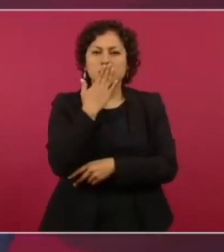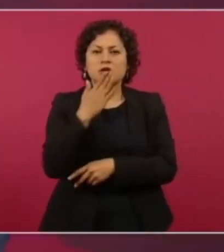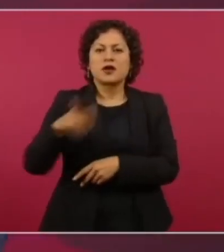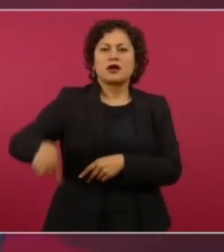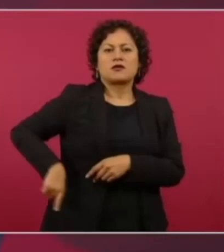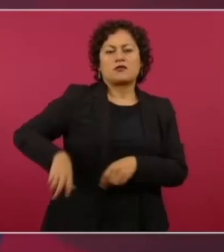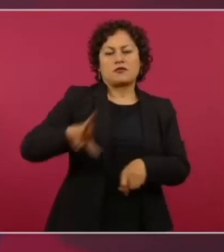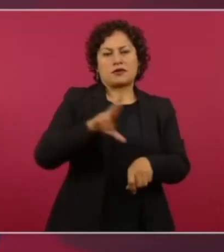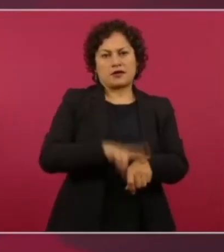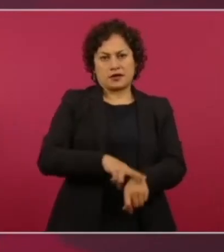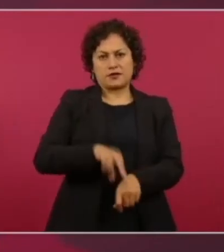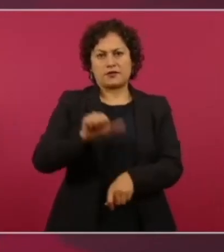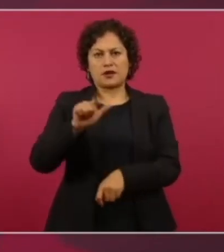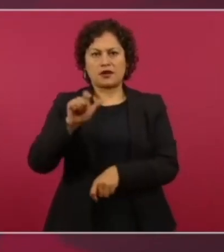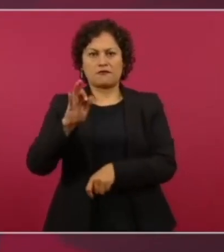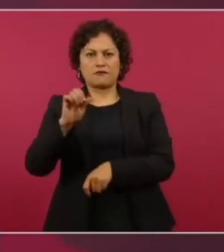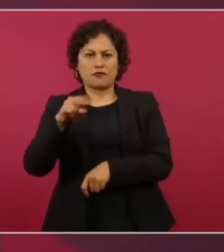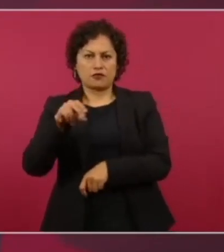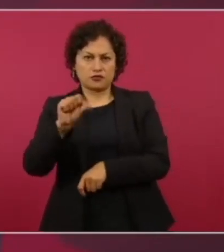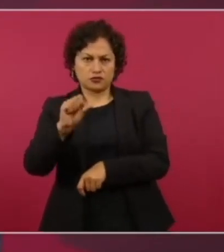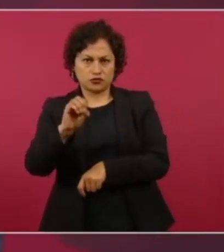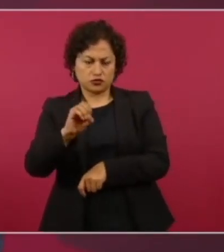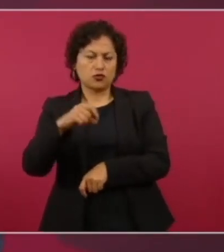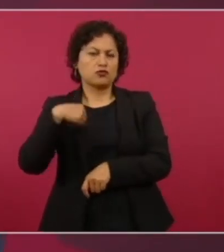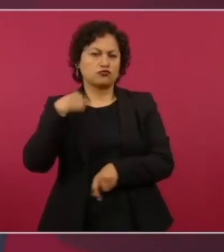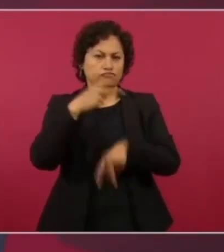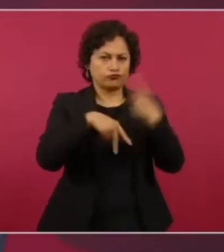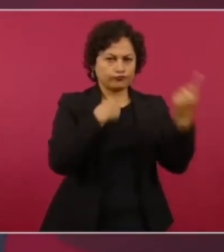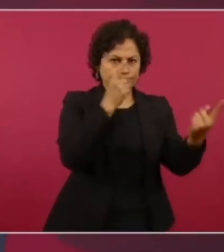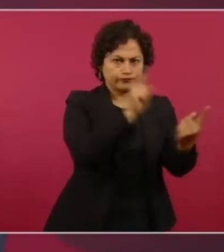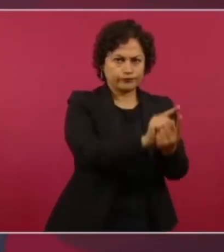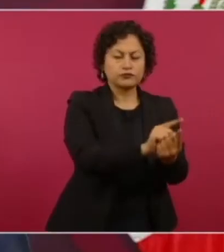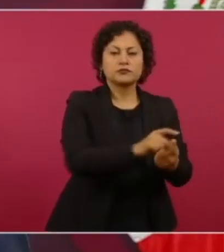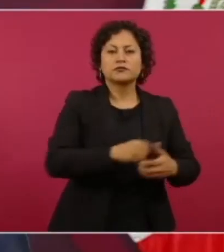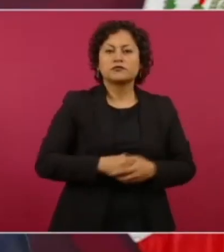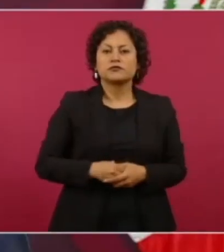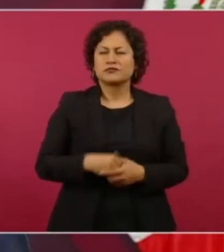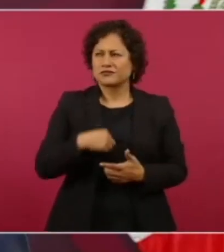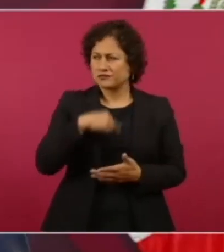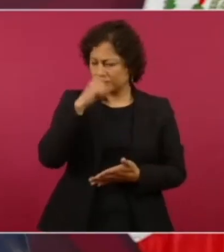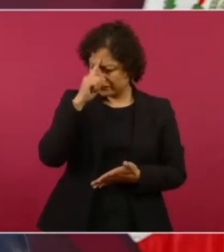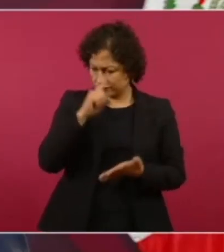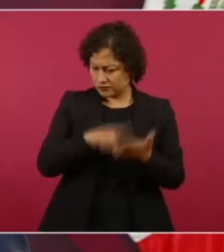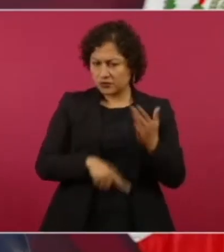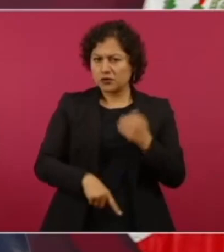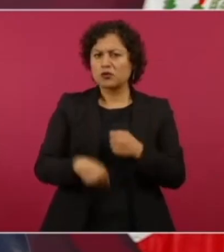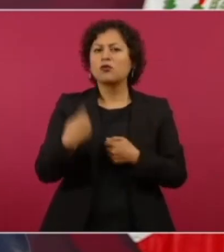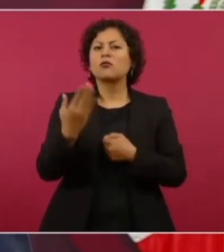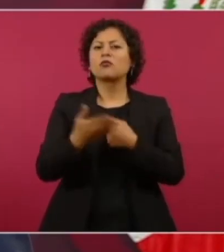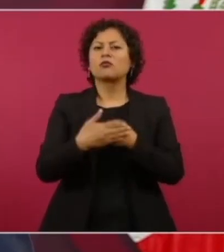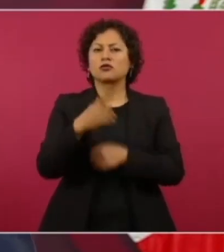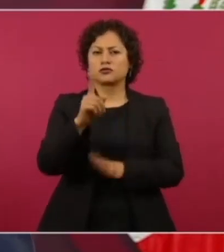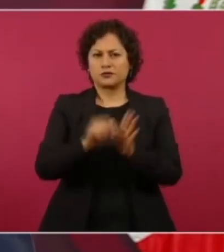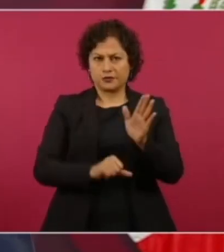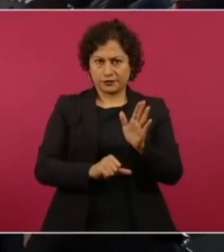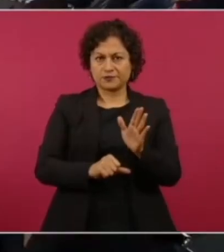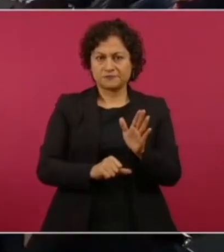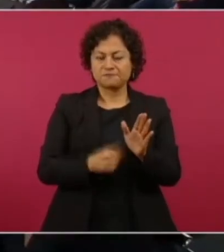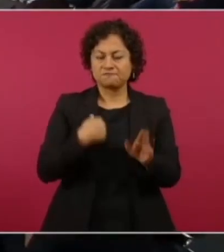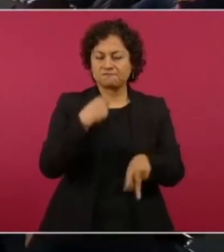Durazo, creo que en un mes voy a estar por allá.